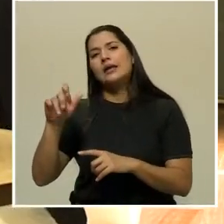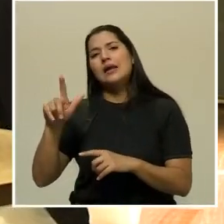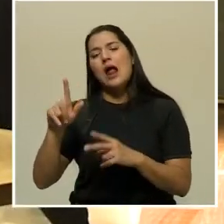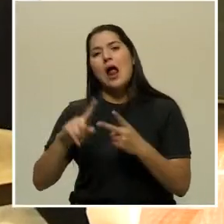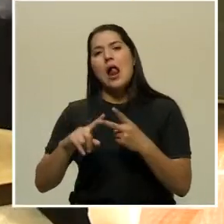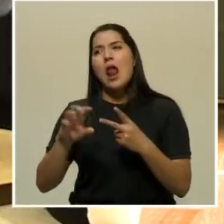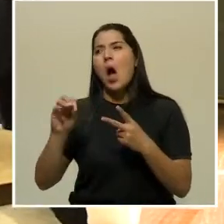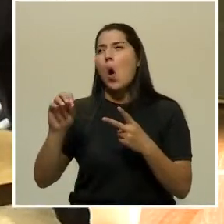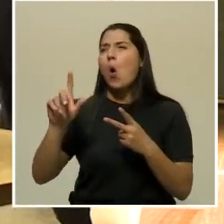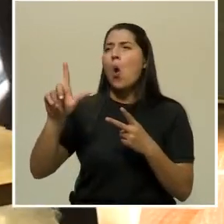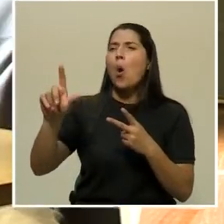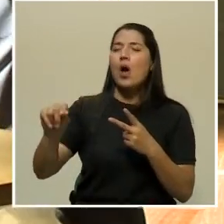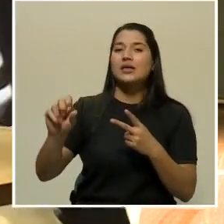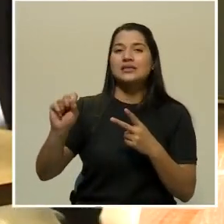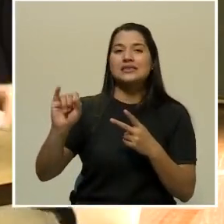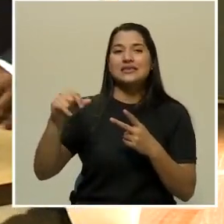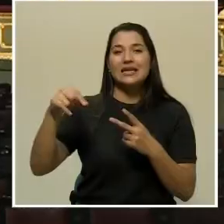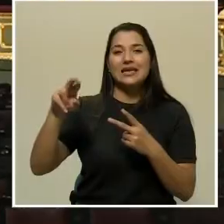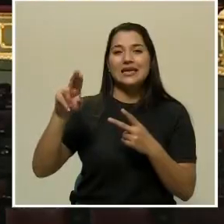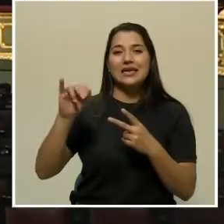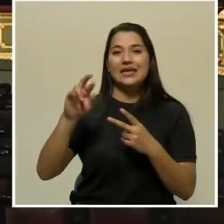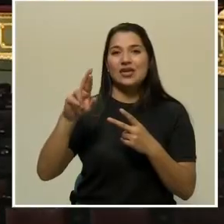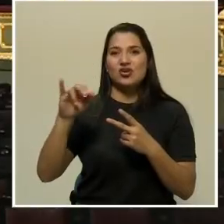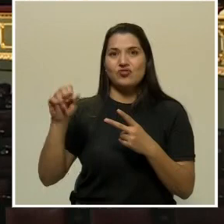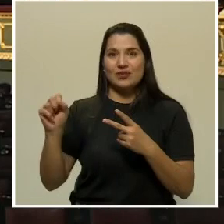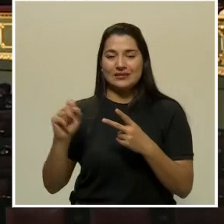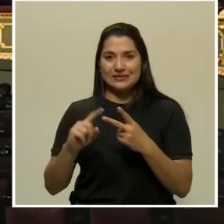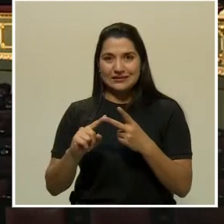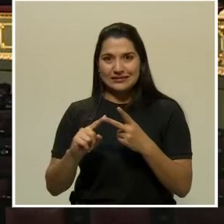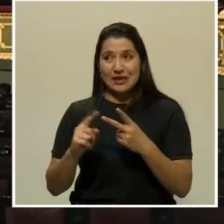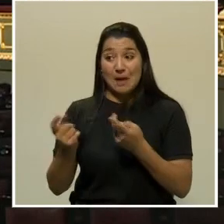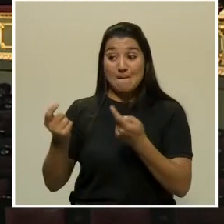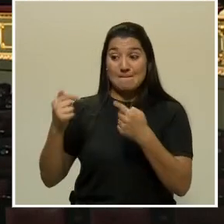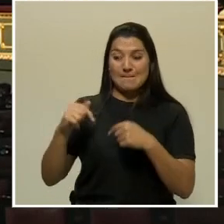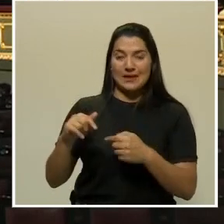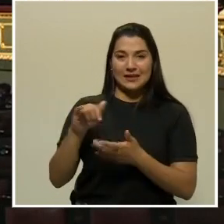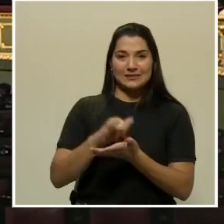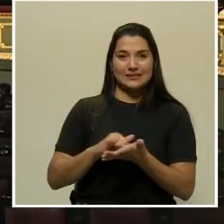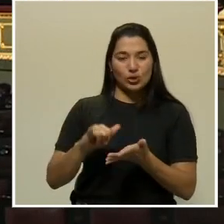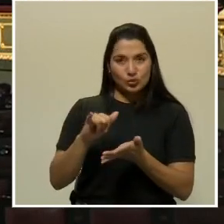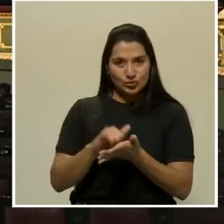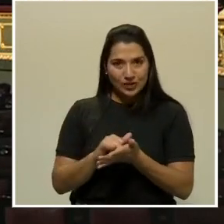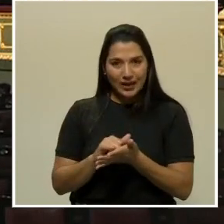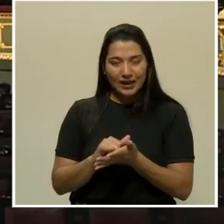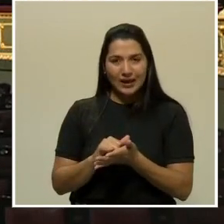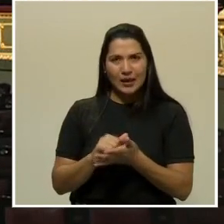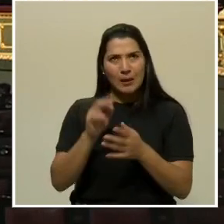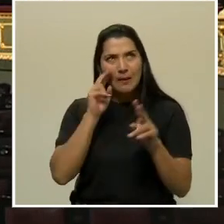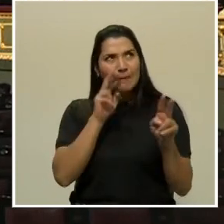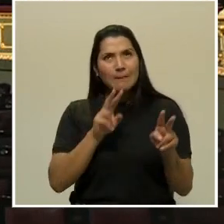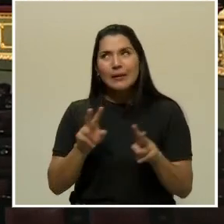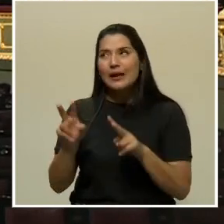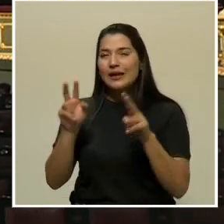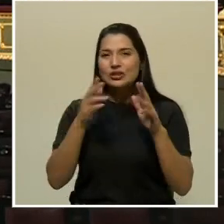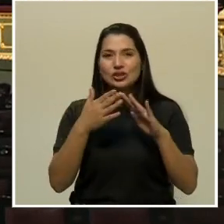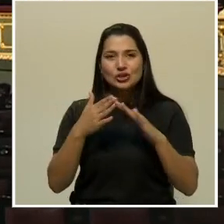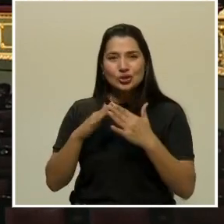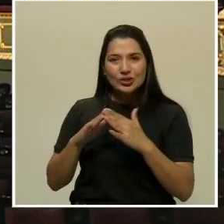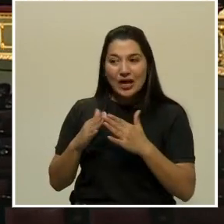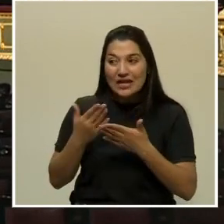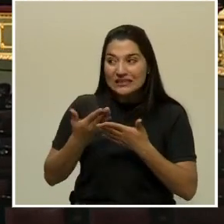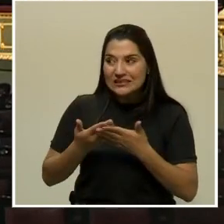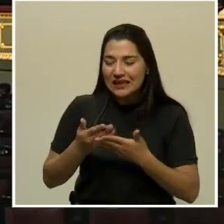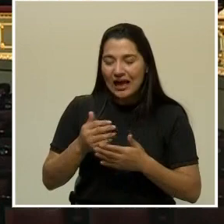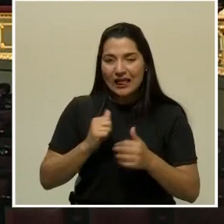de Siquirres para adentro, venir a San José, ver la ciudad y llegar al